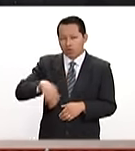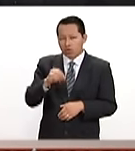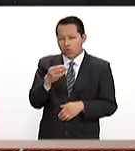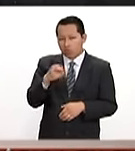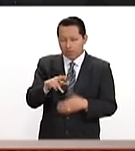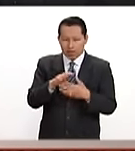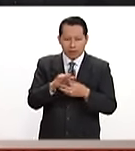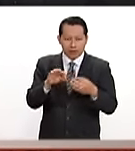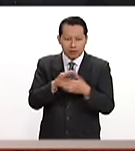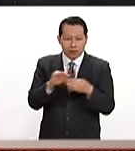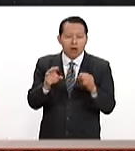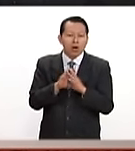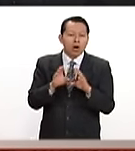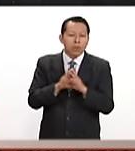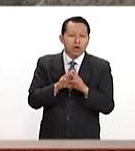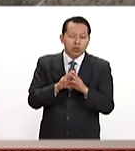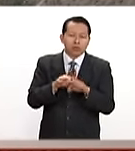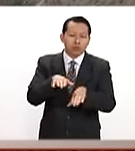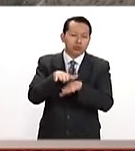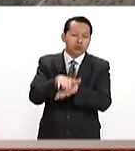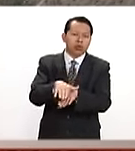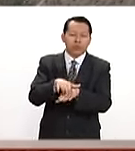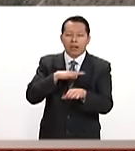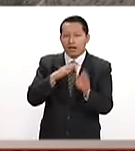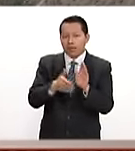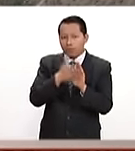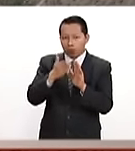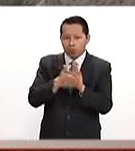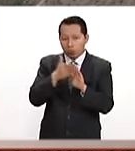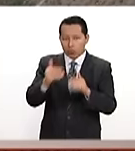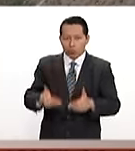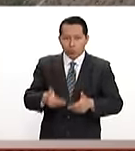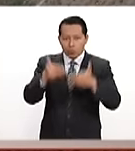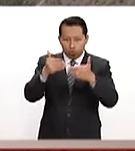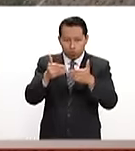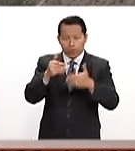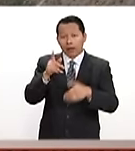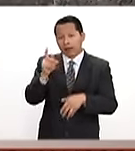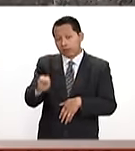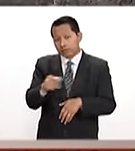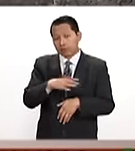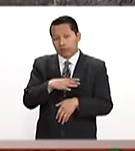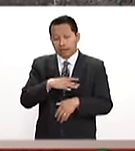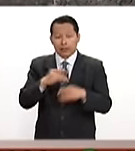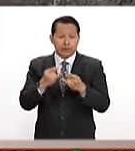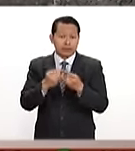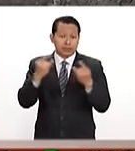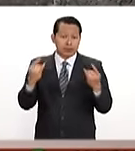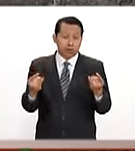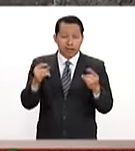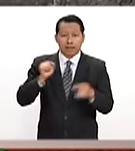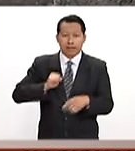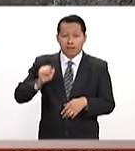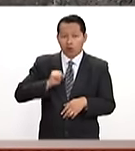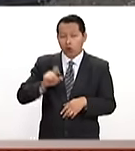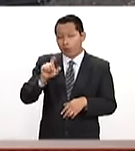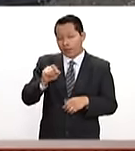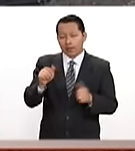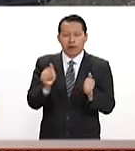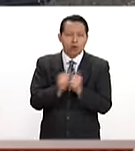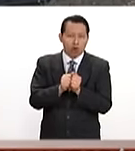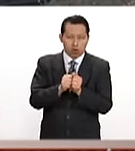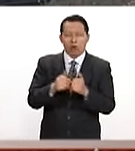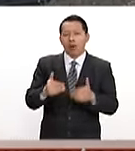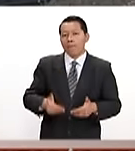un momento respecto de la construcción del muro. Los muros a lo largo de la historia, y sobre todo en el siglo XX, con el muro de